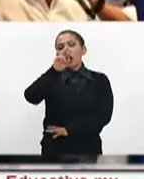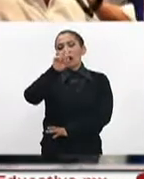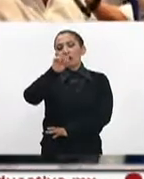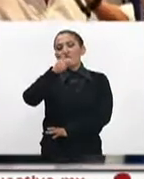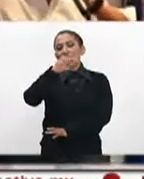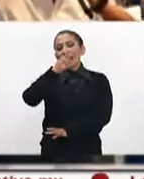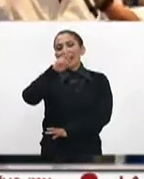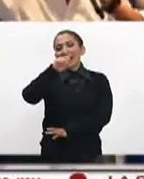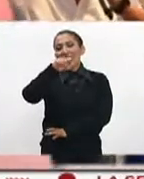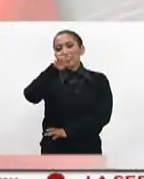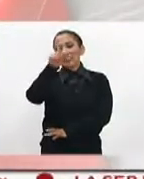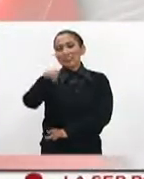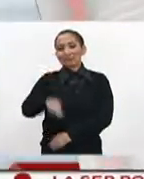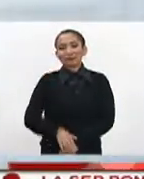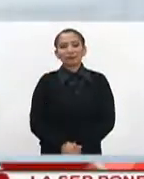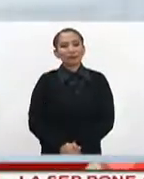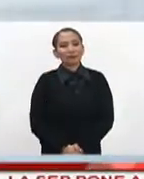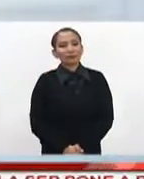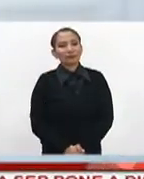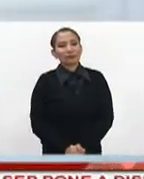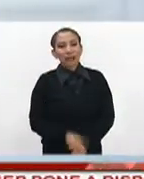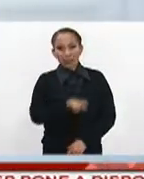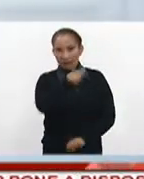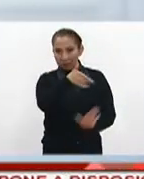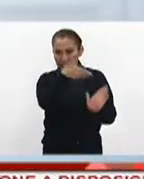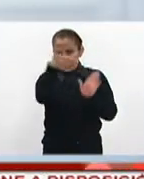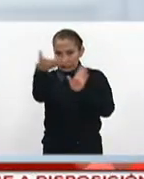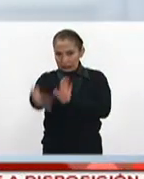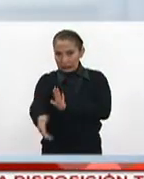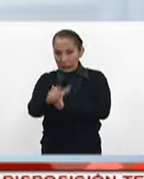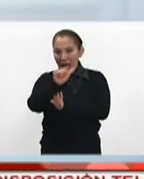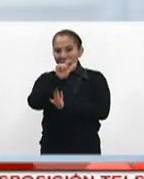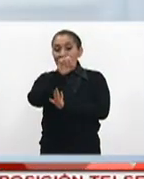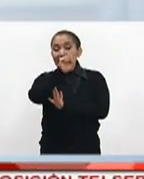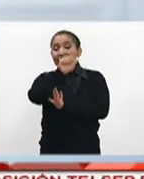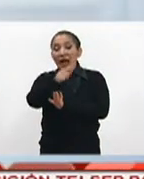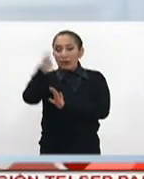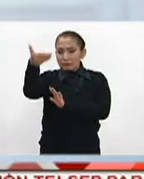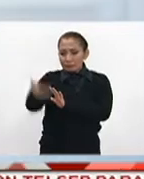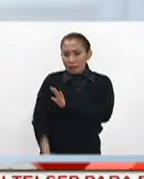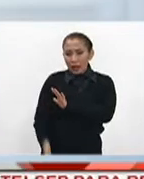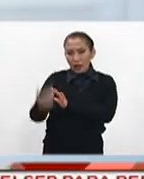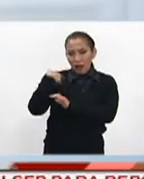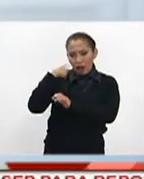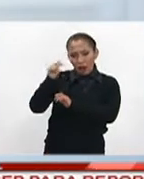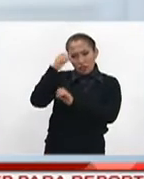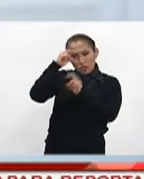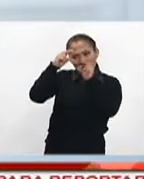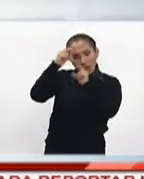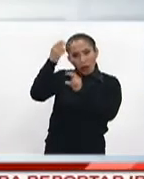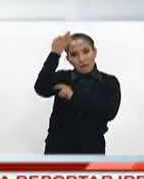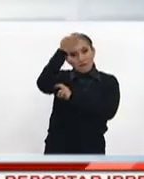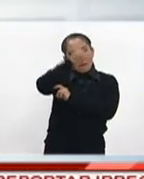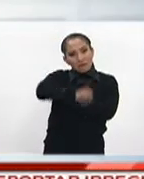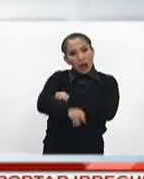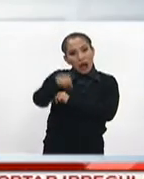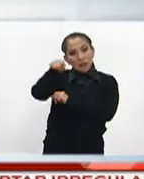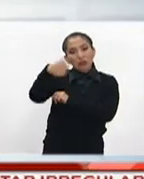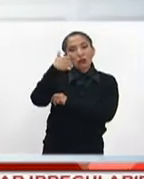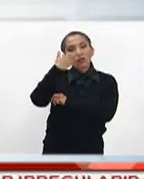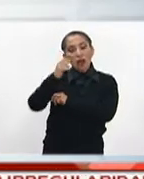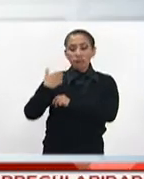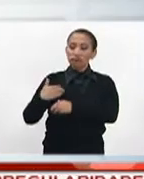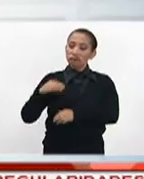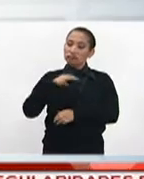Hernández. Más adelante, Alisa, un asistente a base de inteligencia artificial, busca